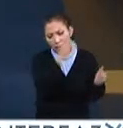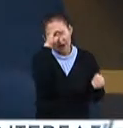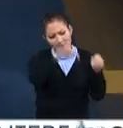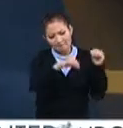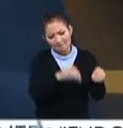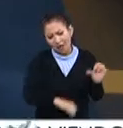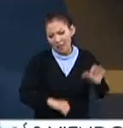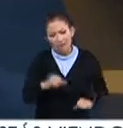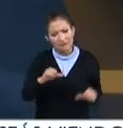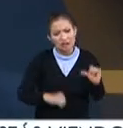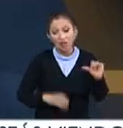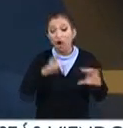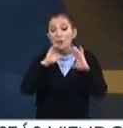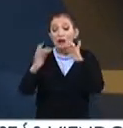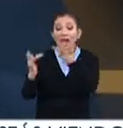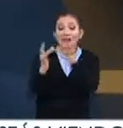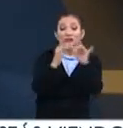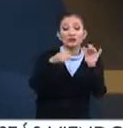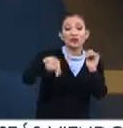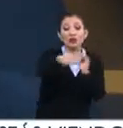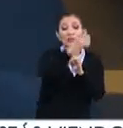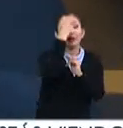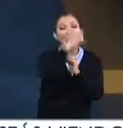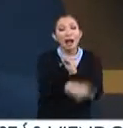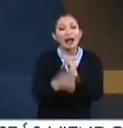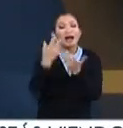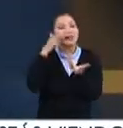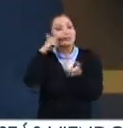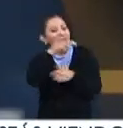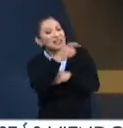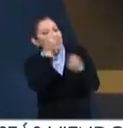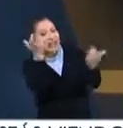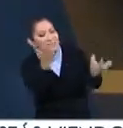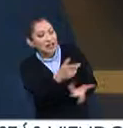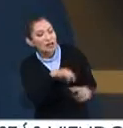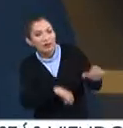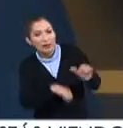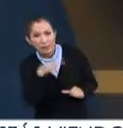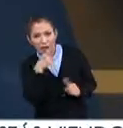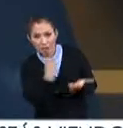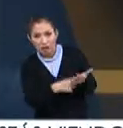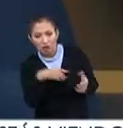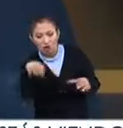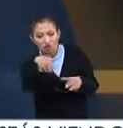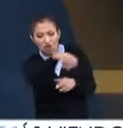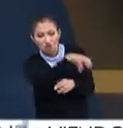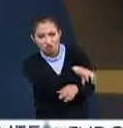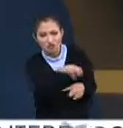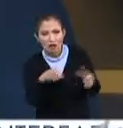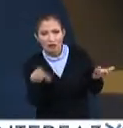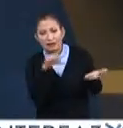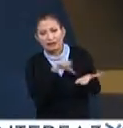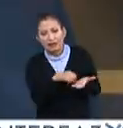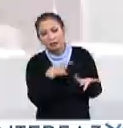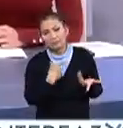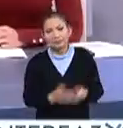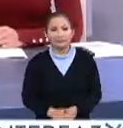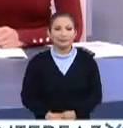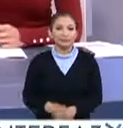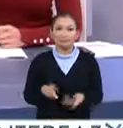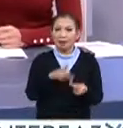tener un aparato de comunicación para que se puedan seguir en todas las actividades del consorcio, las actividades del centro.